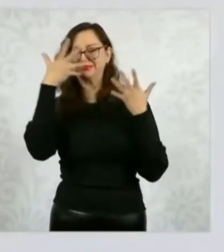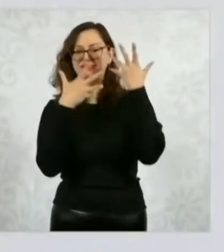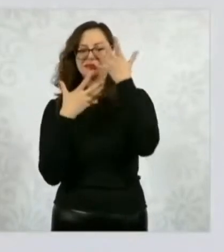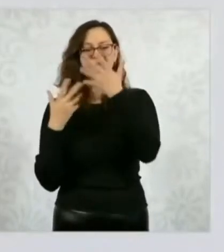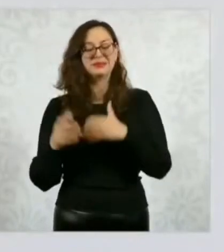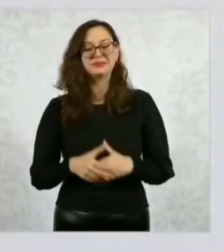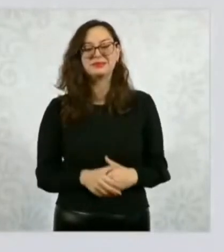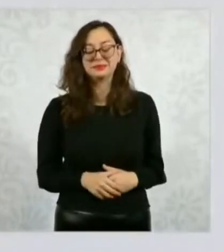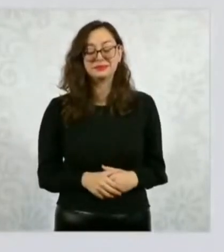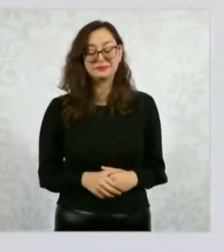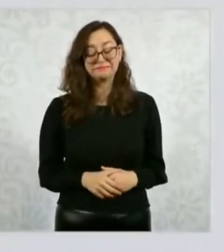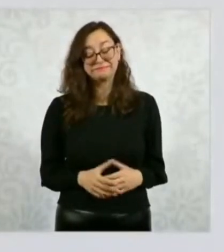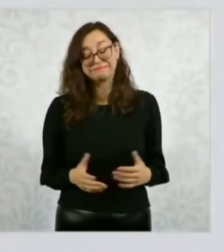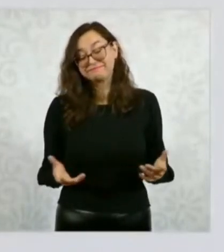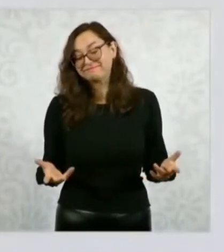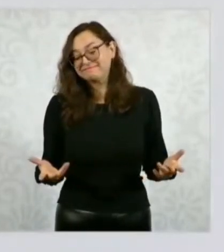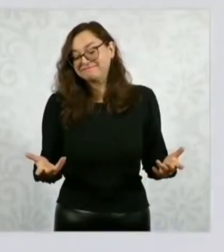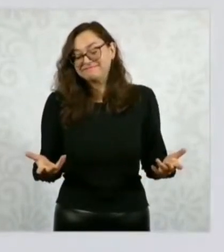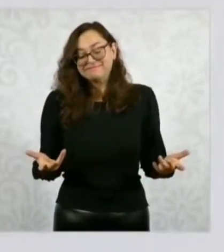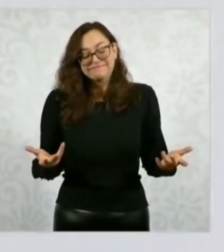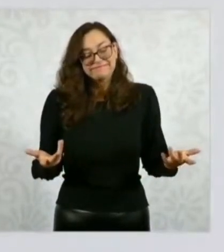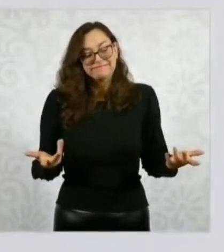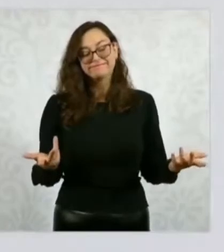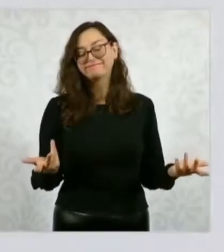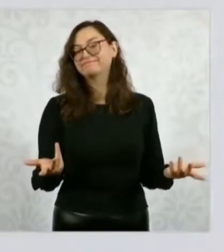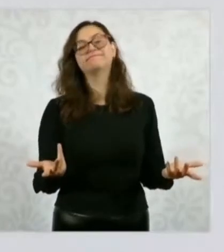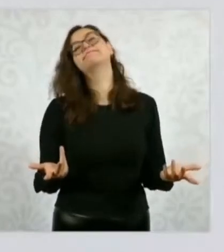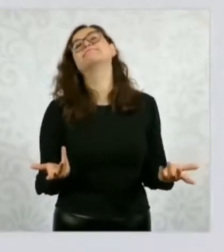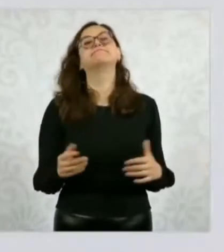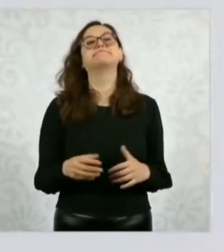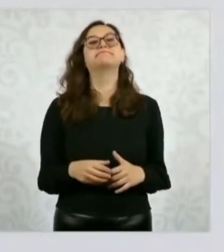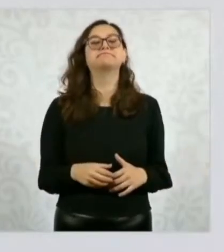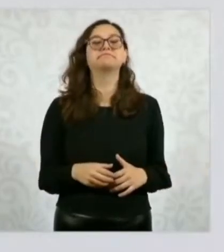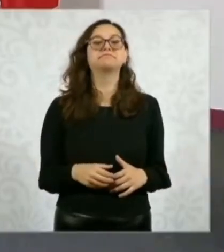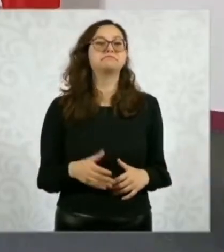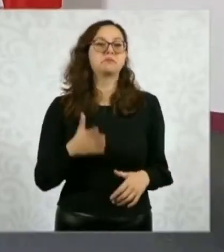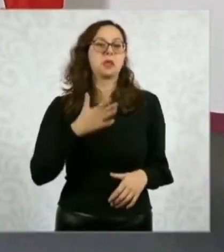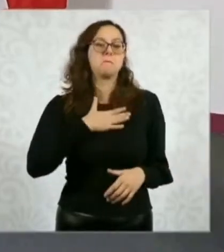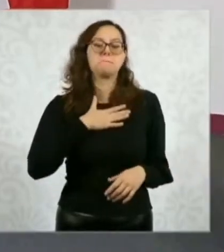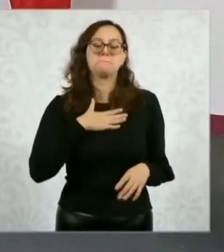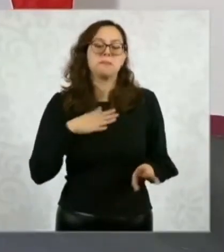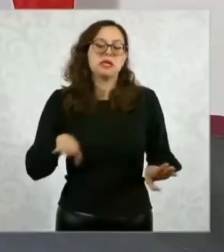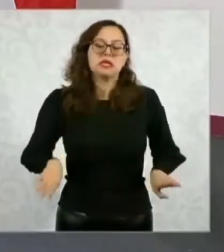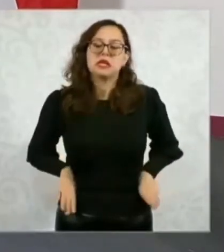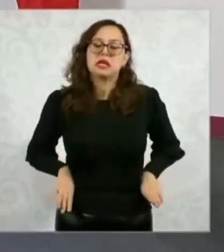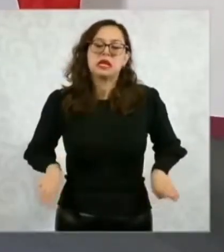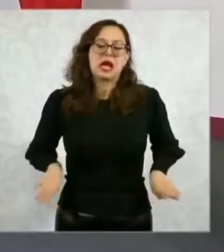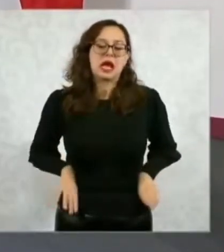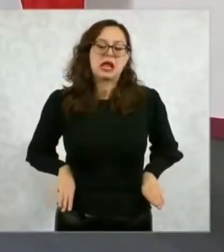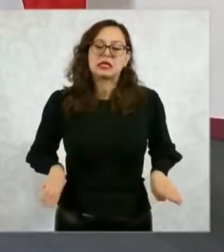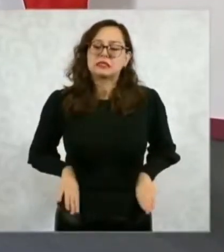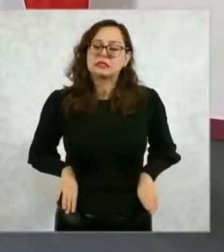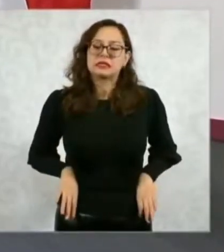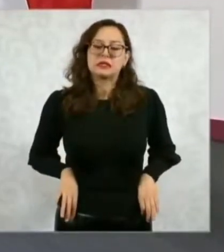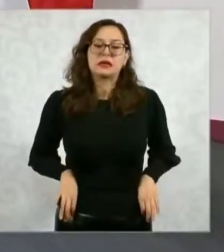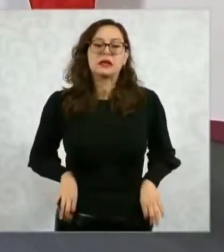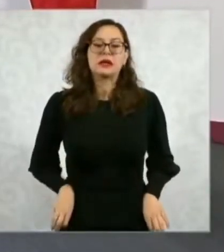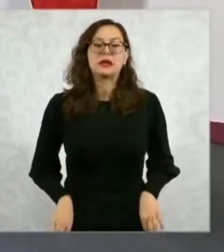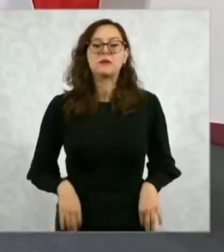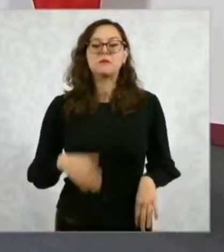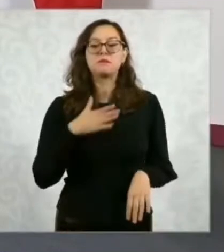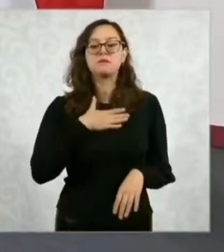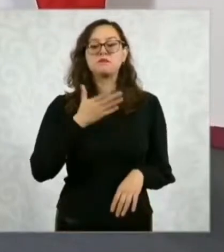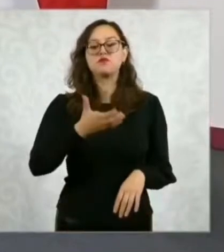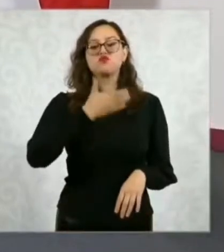Yo acostumbro cuando… es algo que hago desde hace mucho. Ya ven que hace mucho se usaba que a las